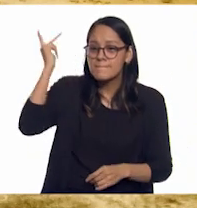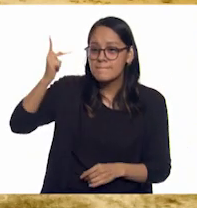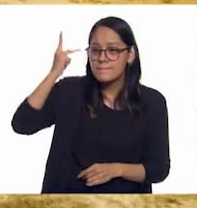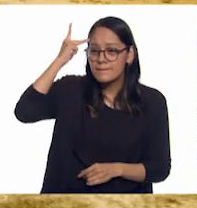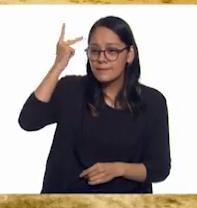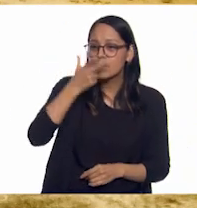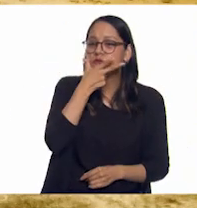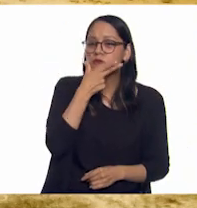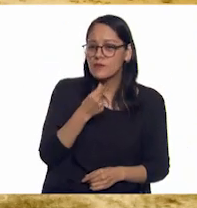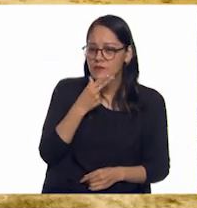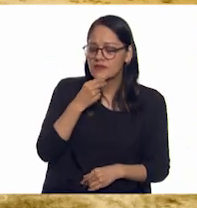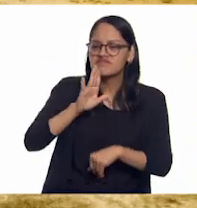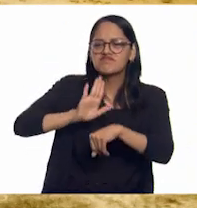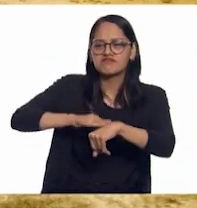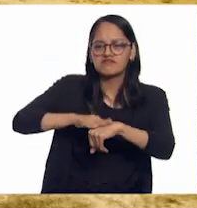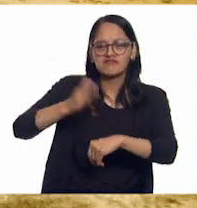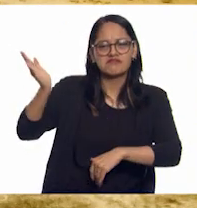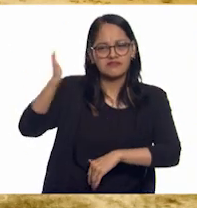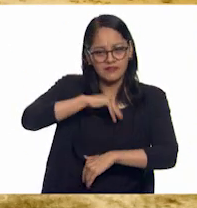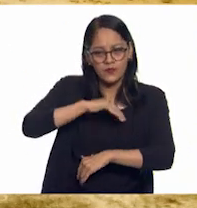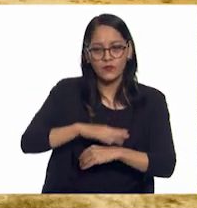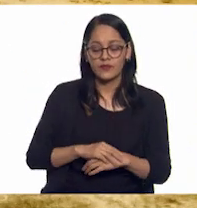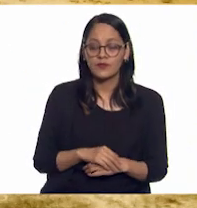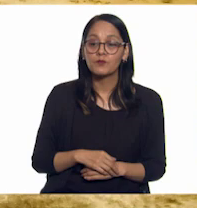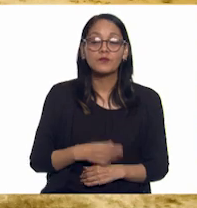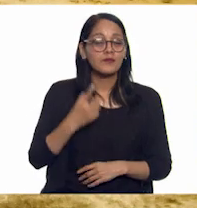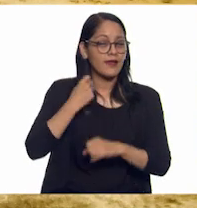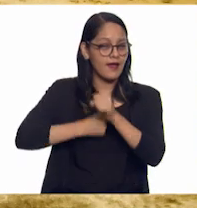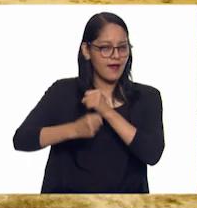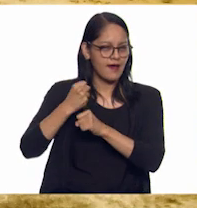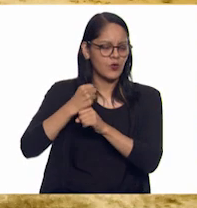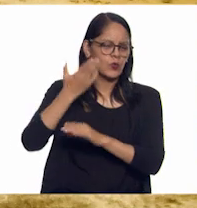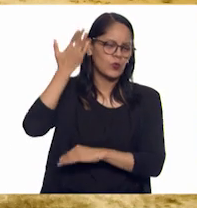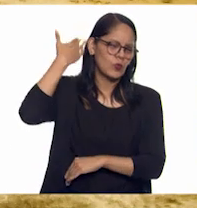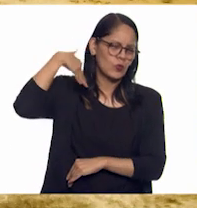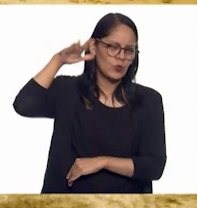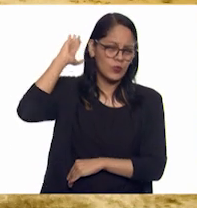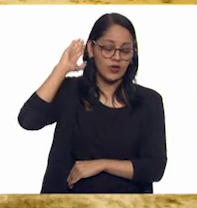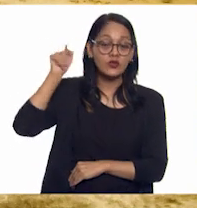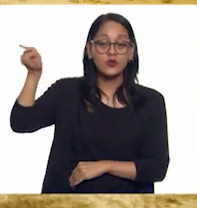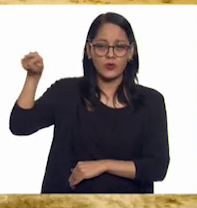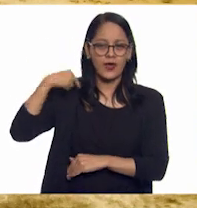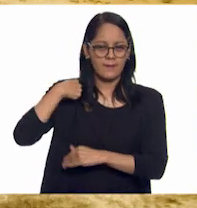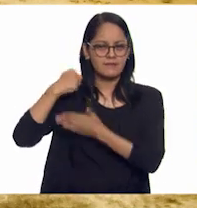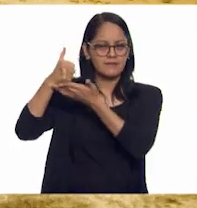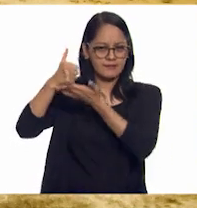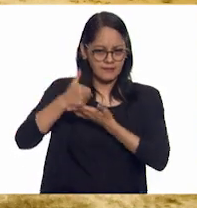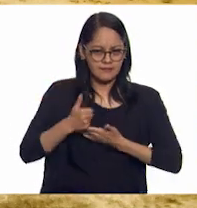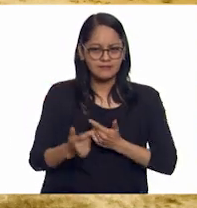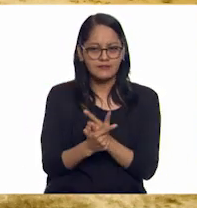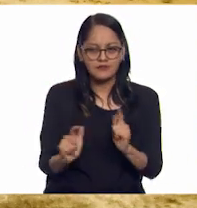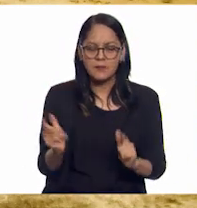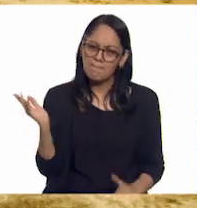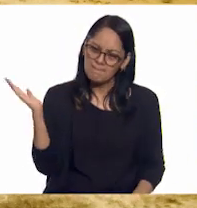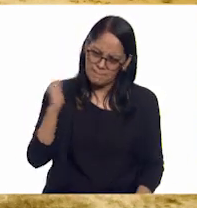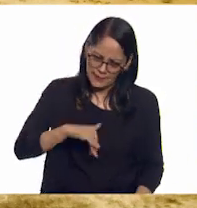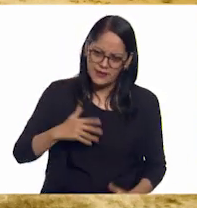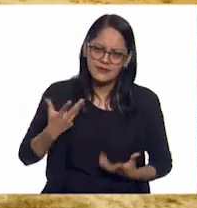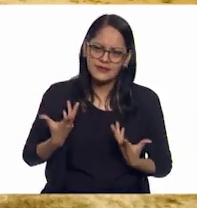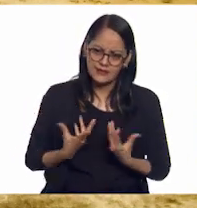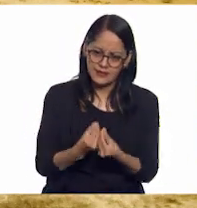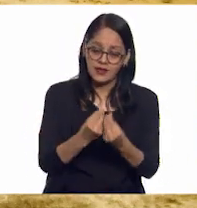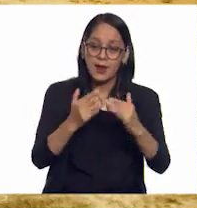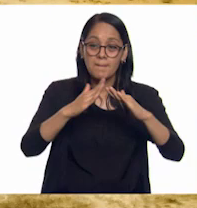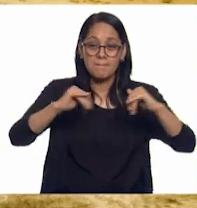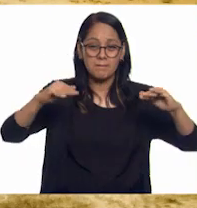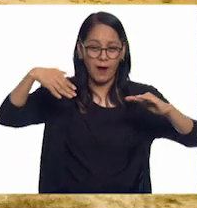a llamar por ti. ¡Hace mucho tiempo tú me liberaste! ¡Vamos! ¡Vamos a las